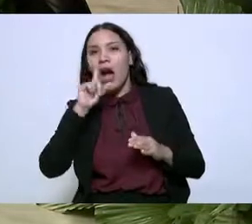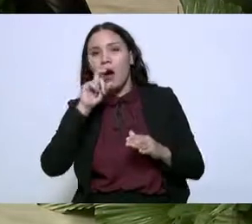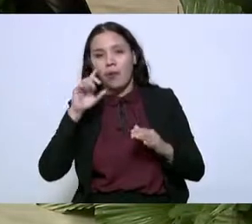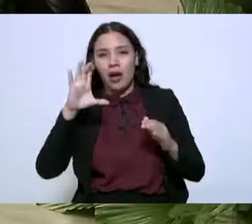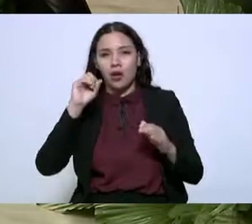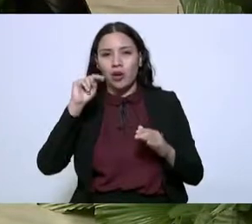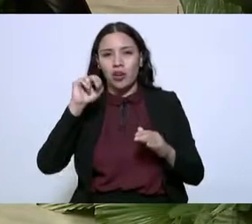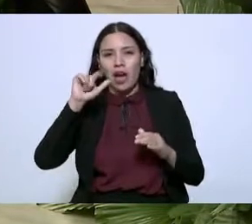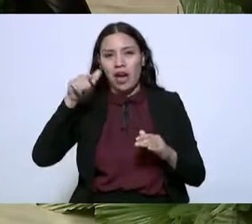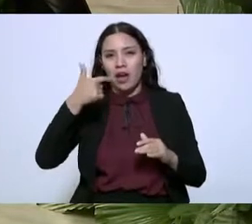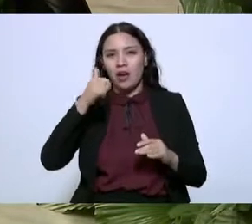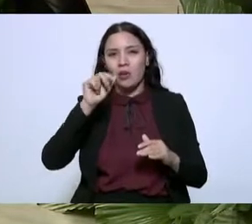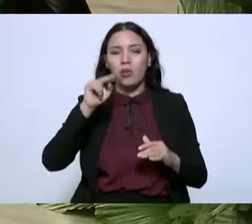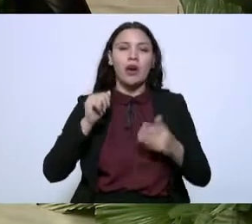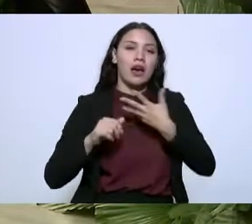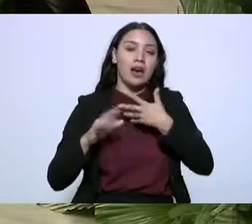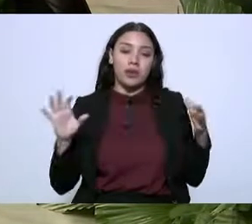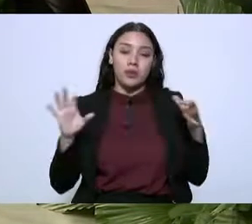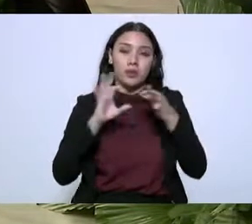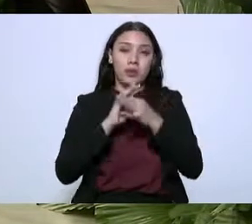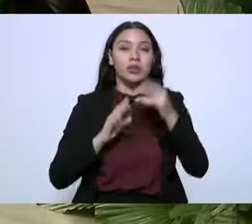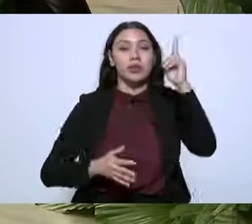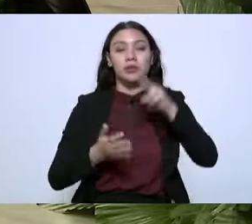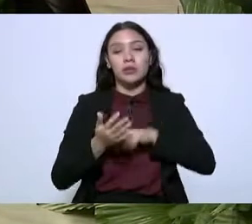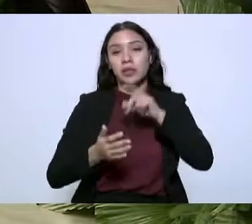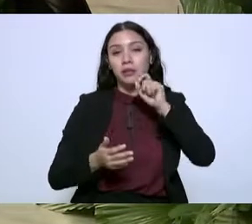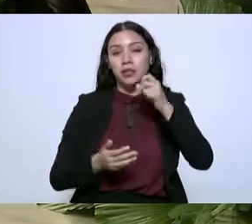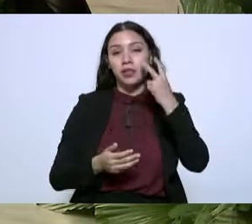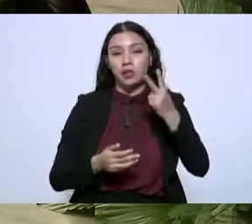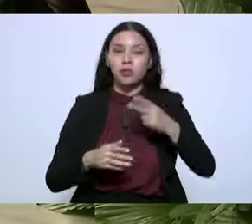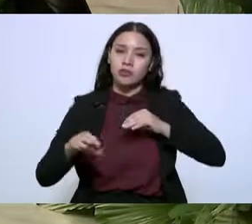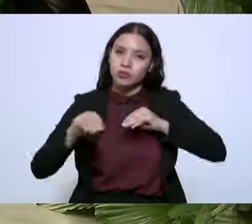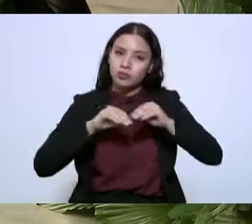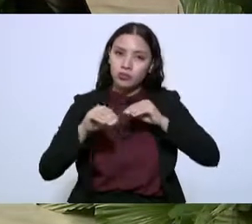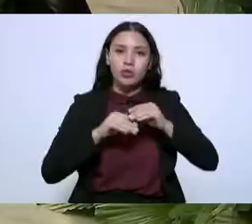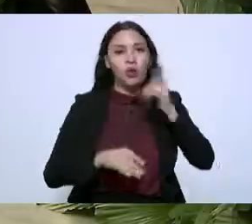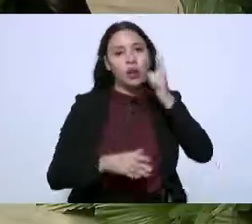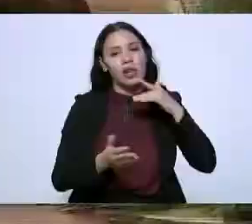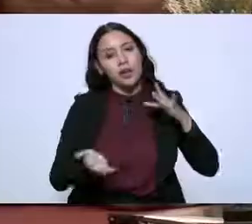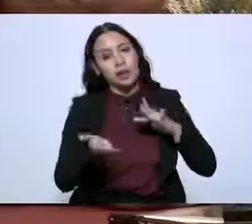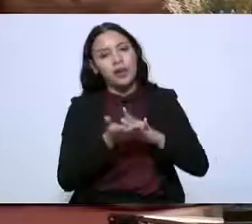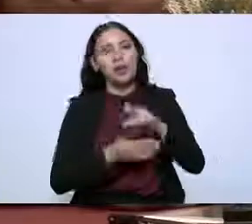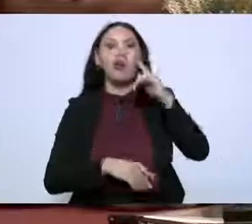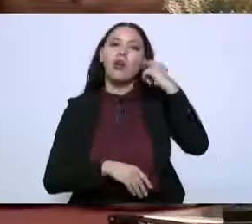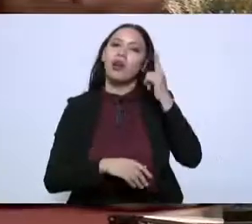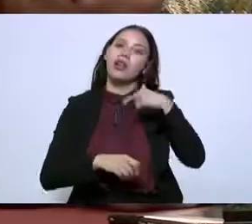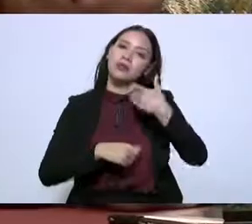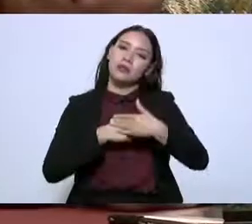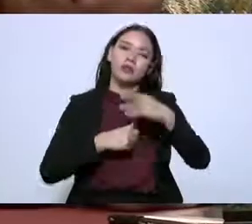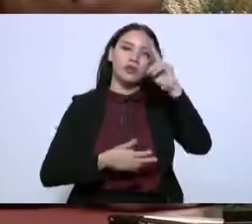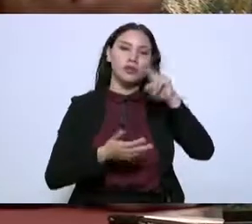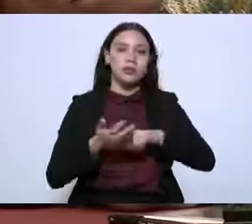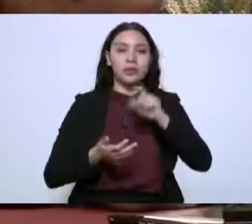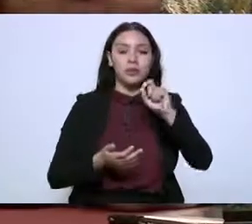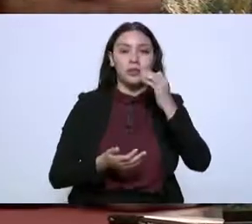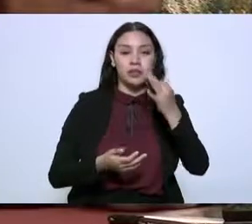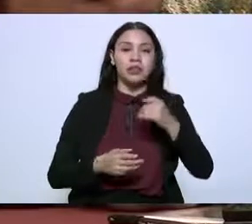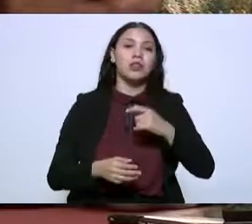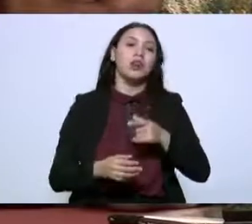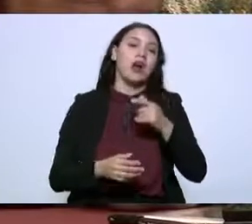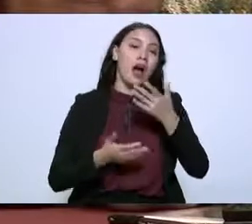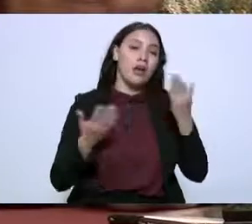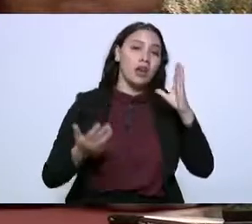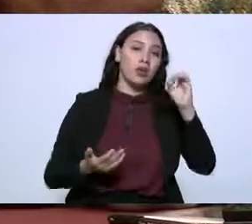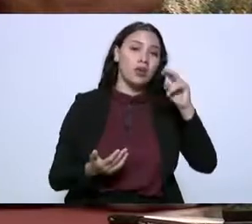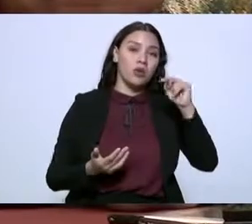notar la inversión que se está trabajando en 2022, la inversión que vendrá para 2023. En el caso de CONAFOR, tenemos una